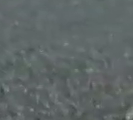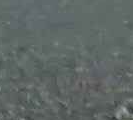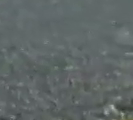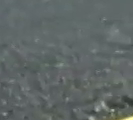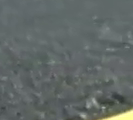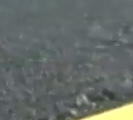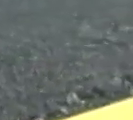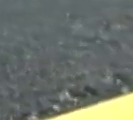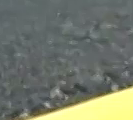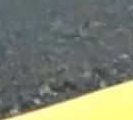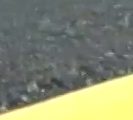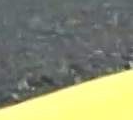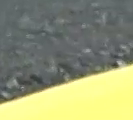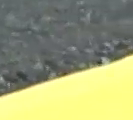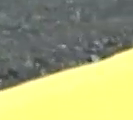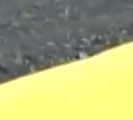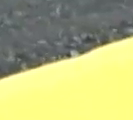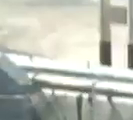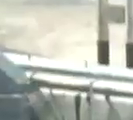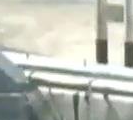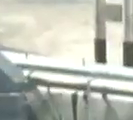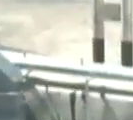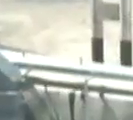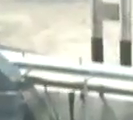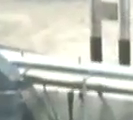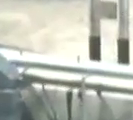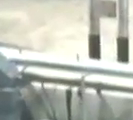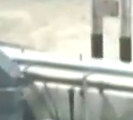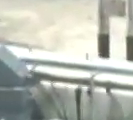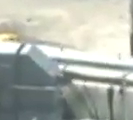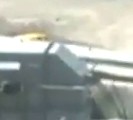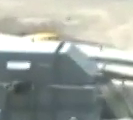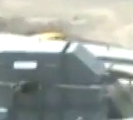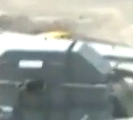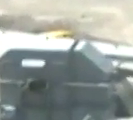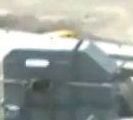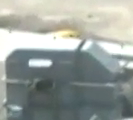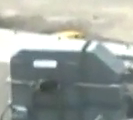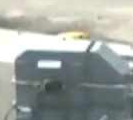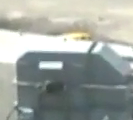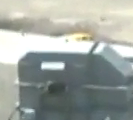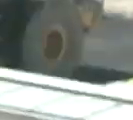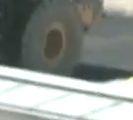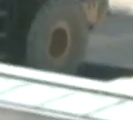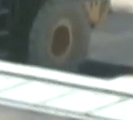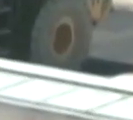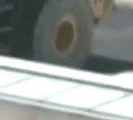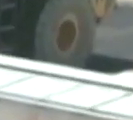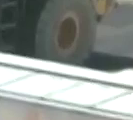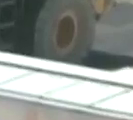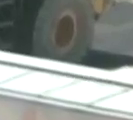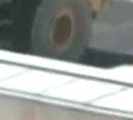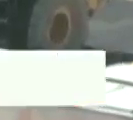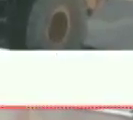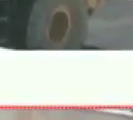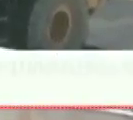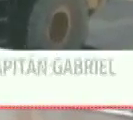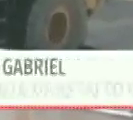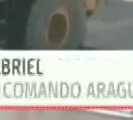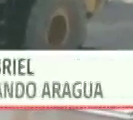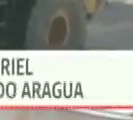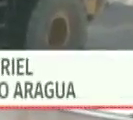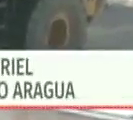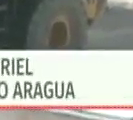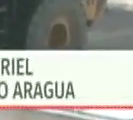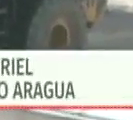para procesar para elaborar asfalto para los planes de bacheo para los planes de asfaltado de carpeta corrida es